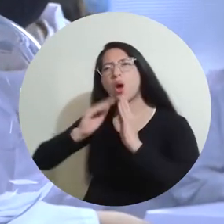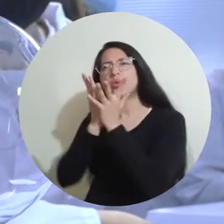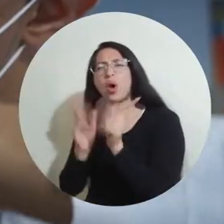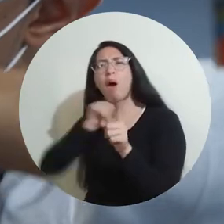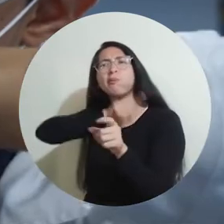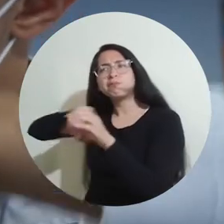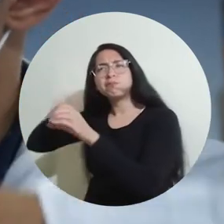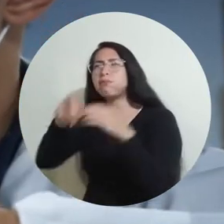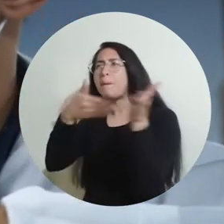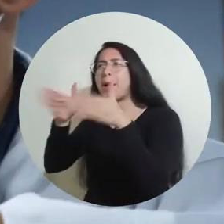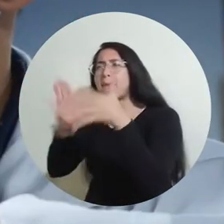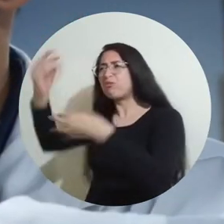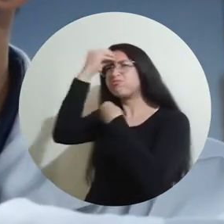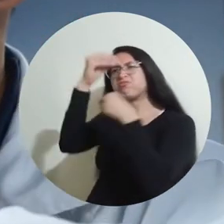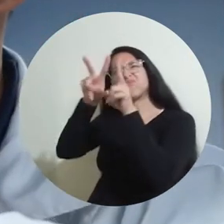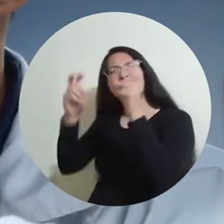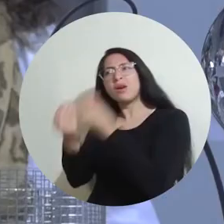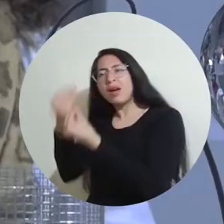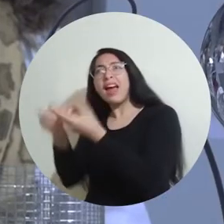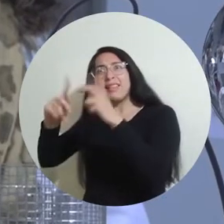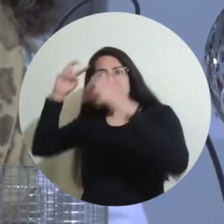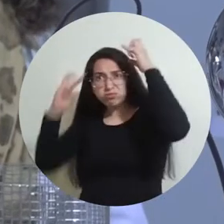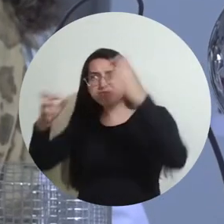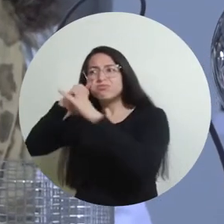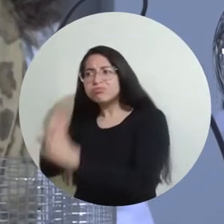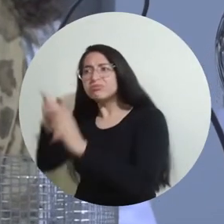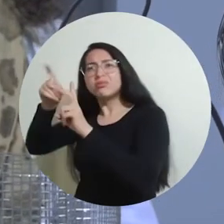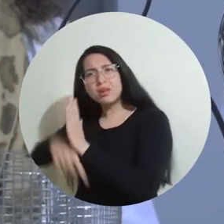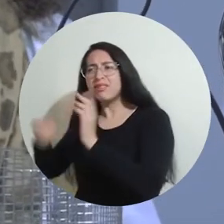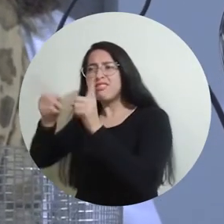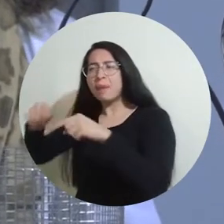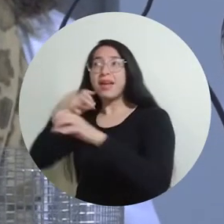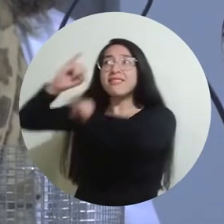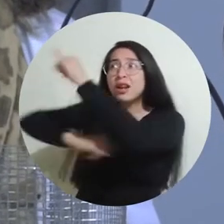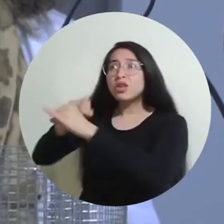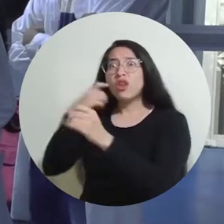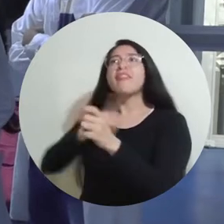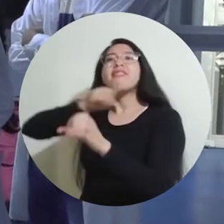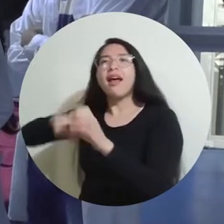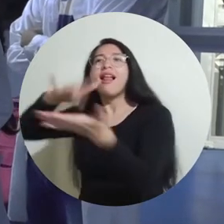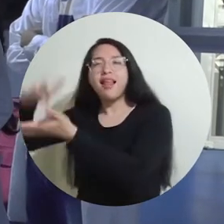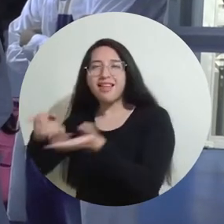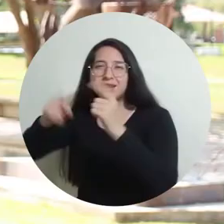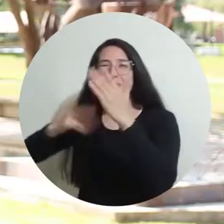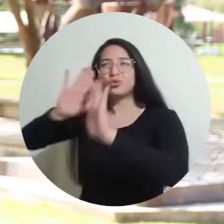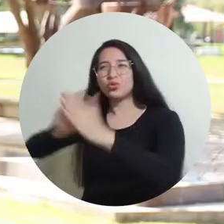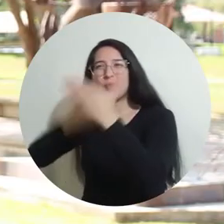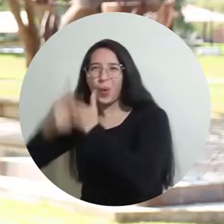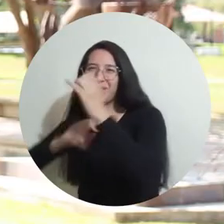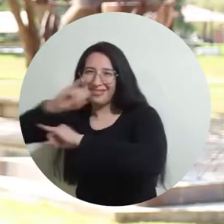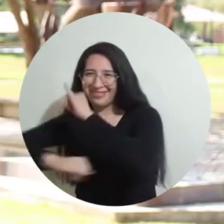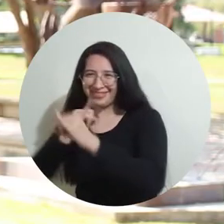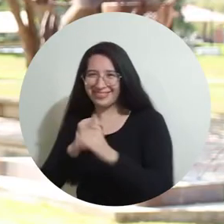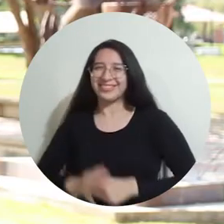experimento, estudiantes podrán cursar asignaturas de física y los investigadores podrán vincularse a proyectos influyentes internacionalmente. También vamos